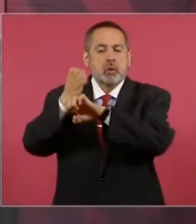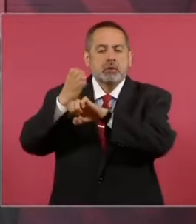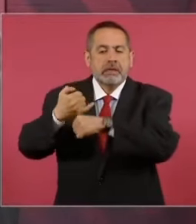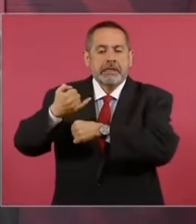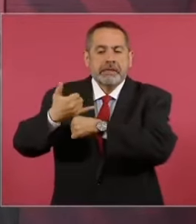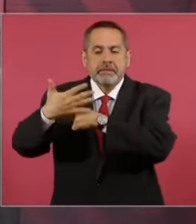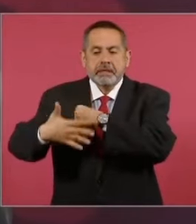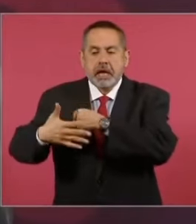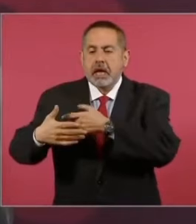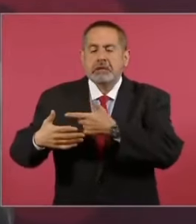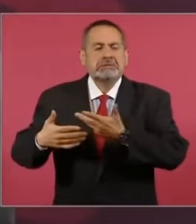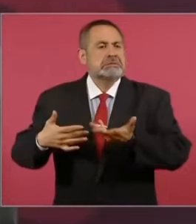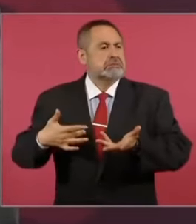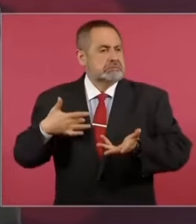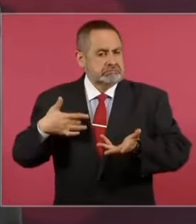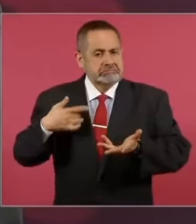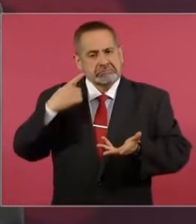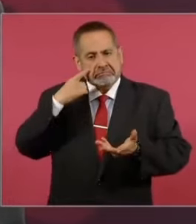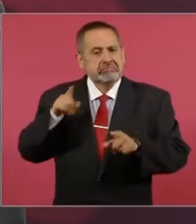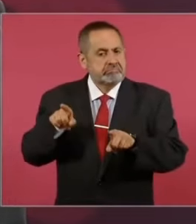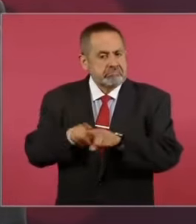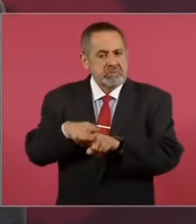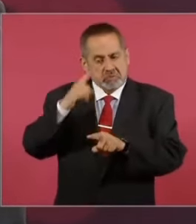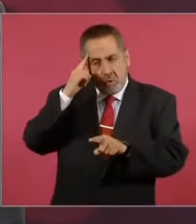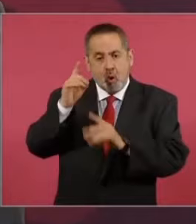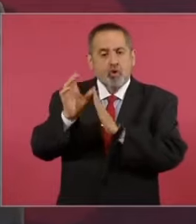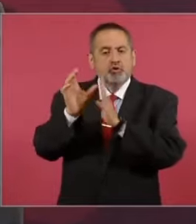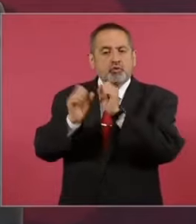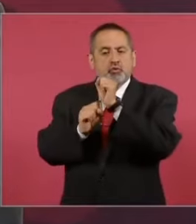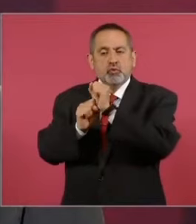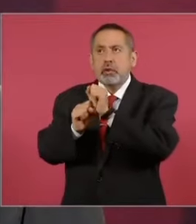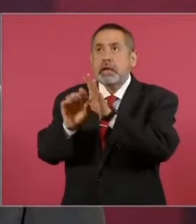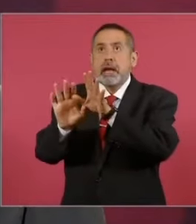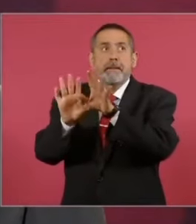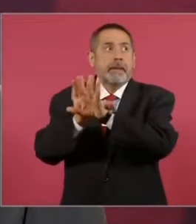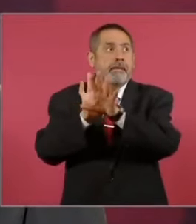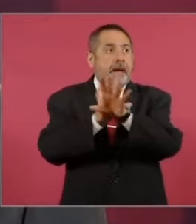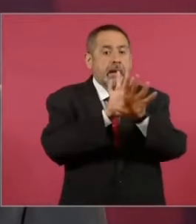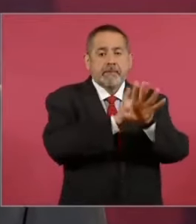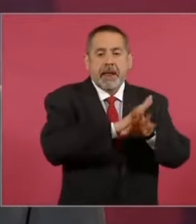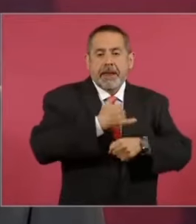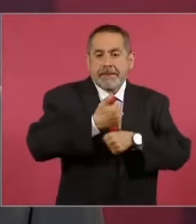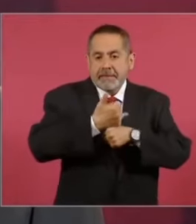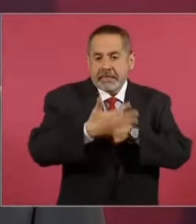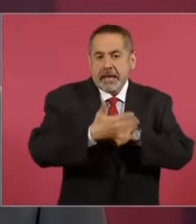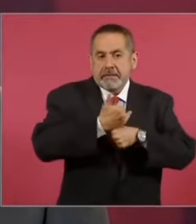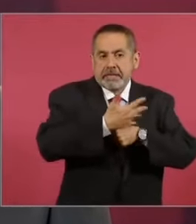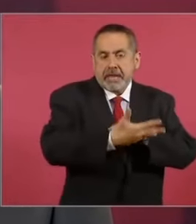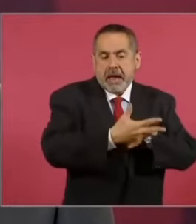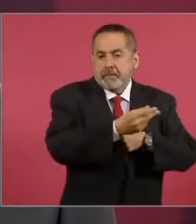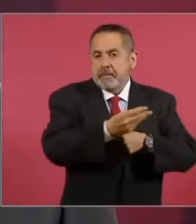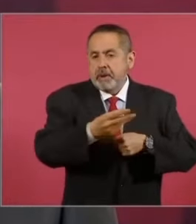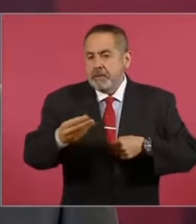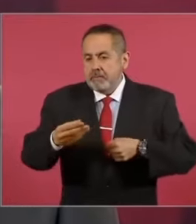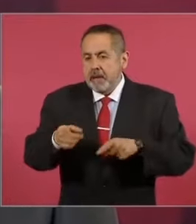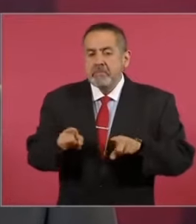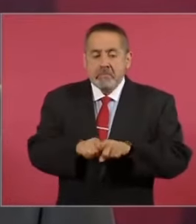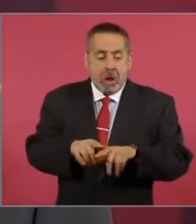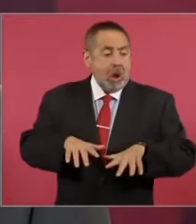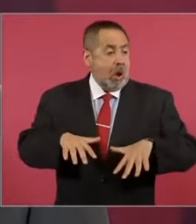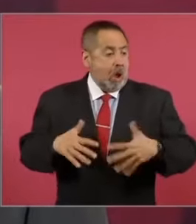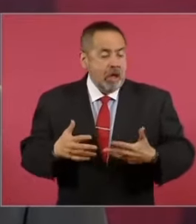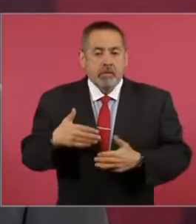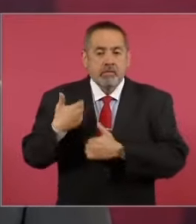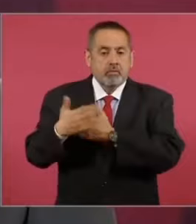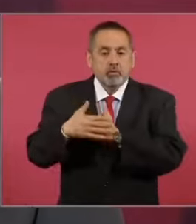pienso, se reformen las constituciones y se puedan llevar a cabo estas consultas.